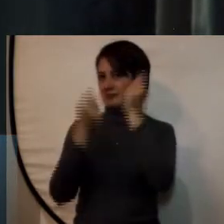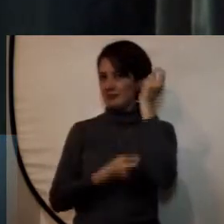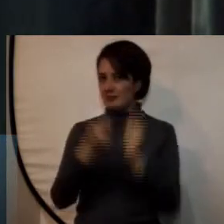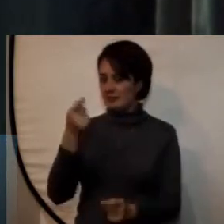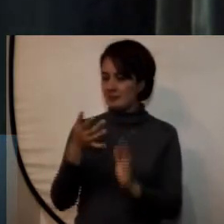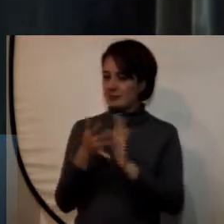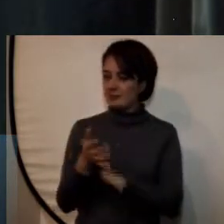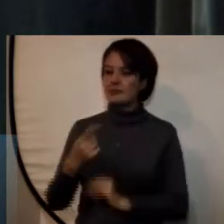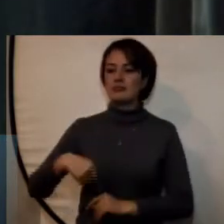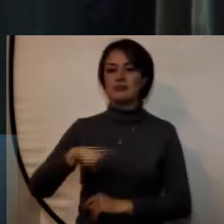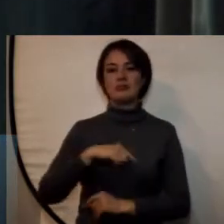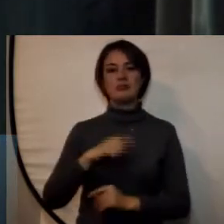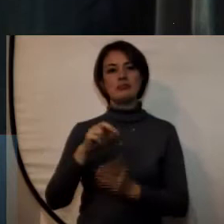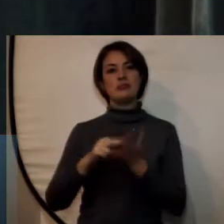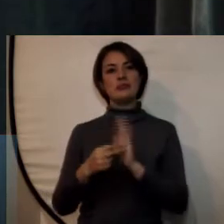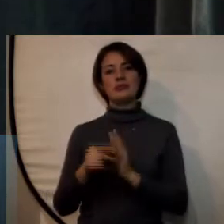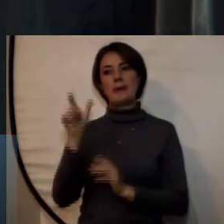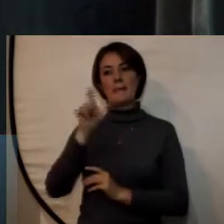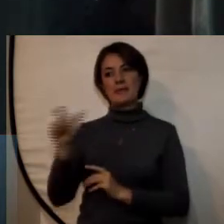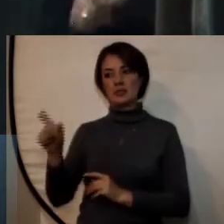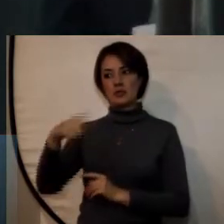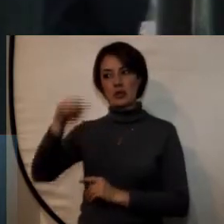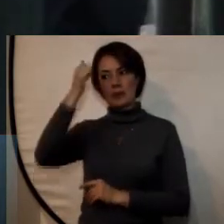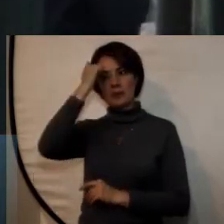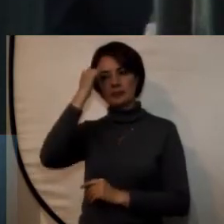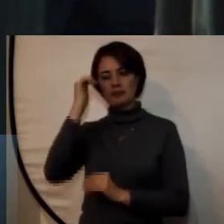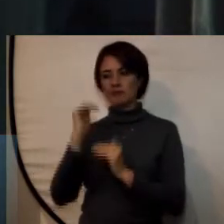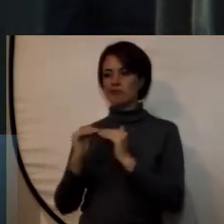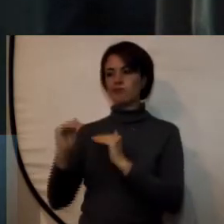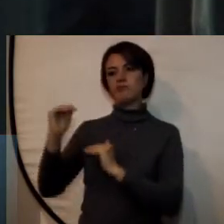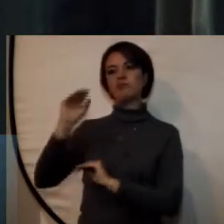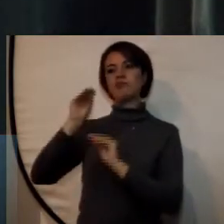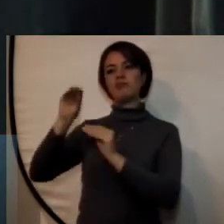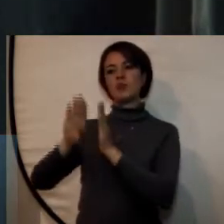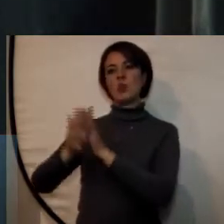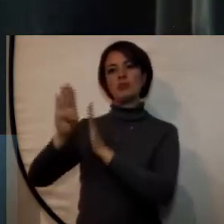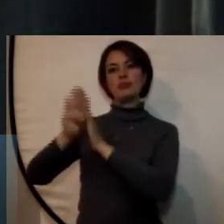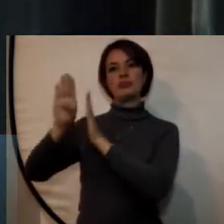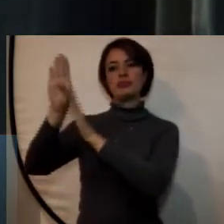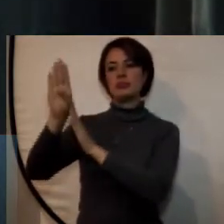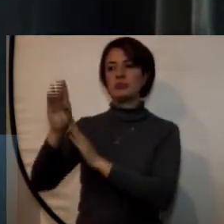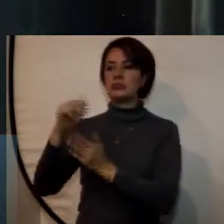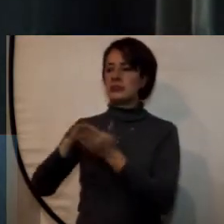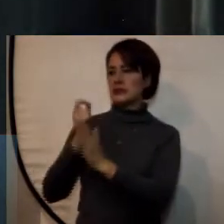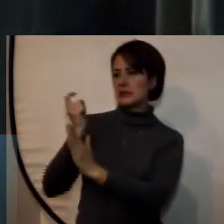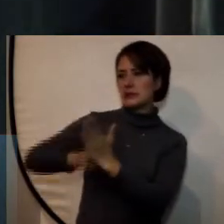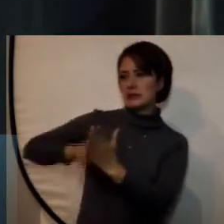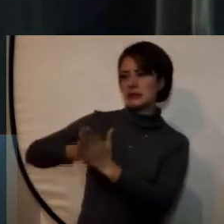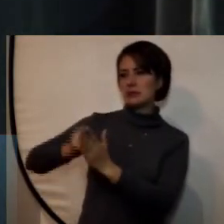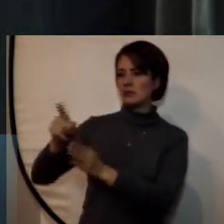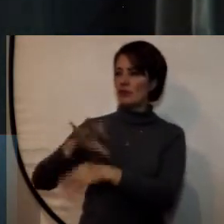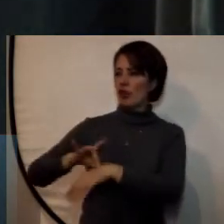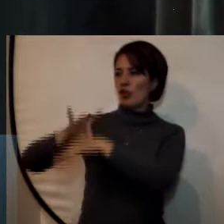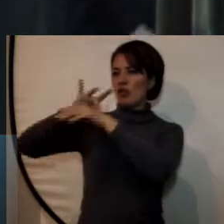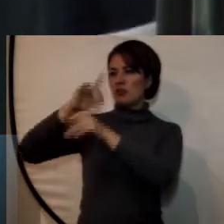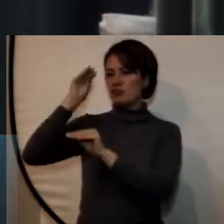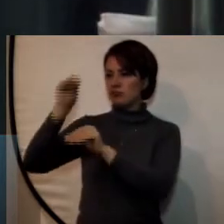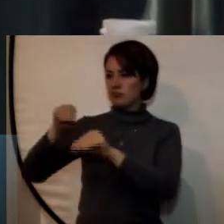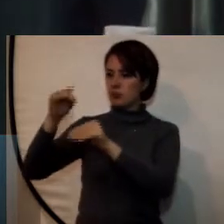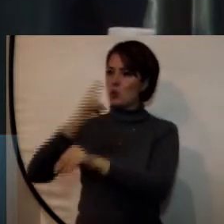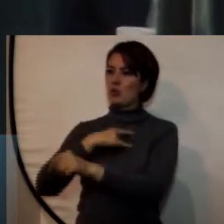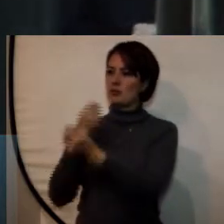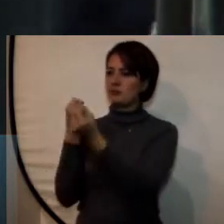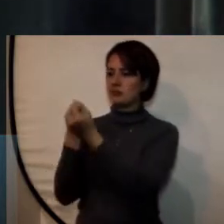cuentas la cualificación docente nuestros docentes cuentan con un apoyo en su perfeccionamiento doctorado por parte de la